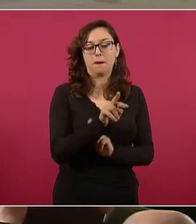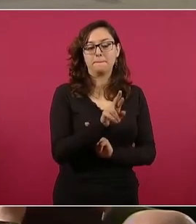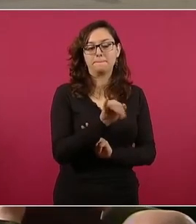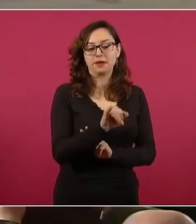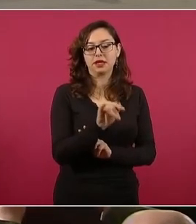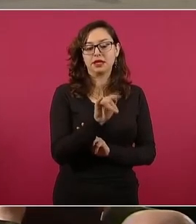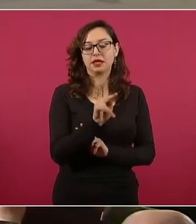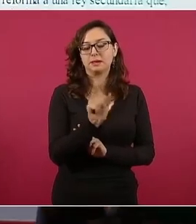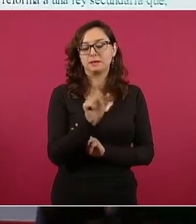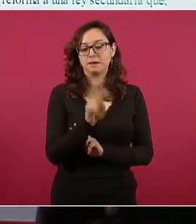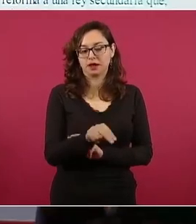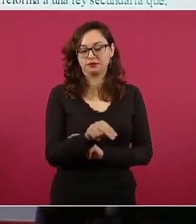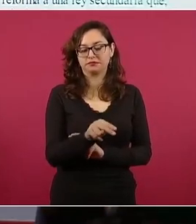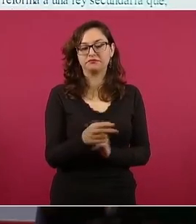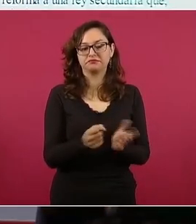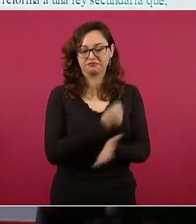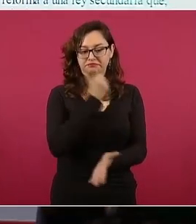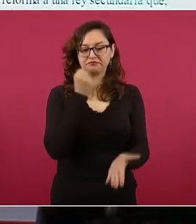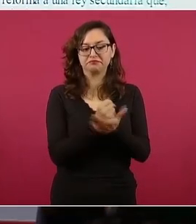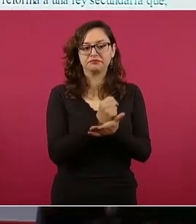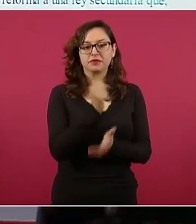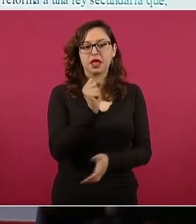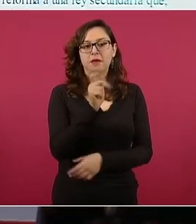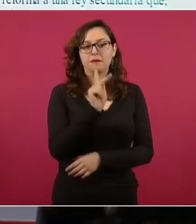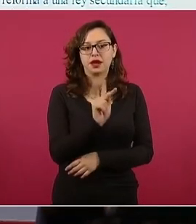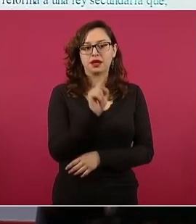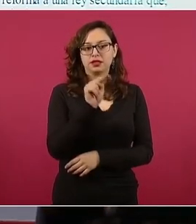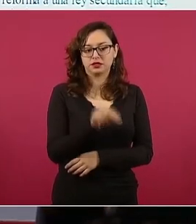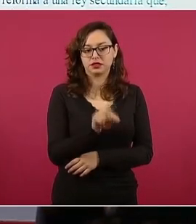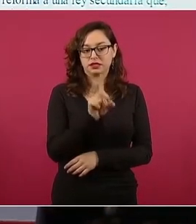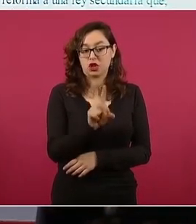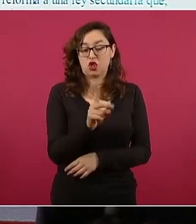Nacional de Desarrollo, los dos,